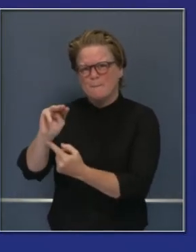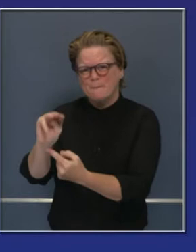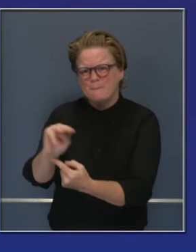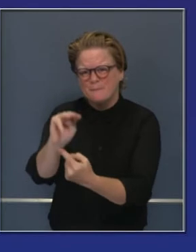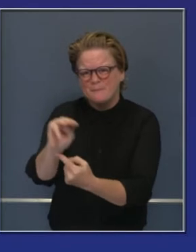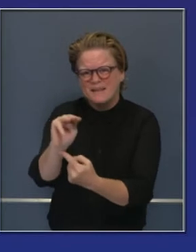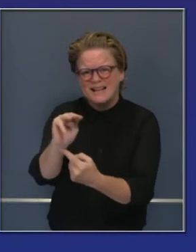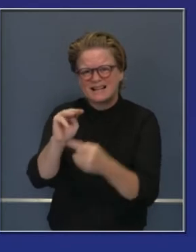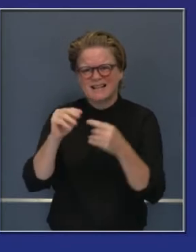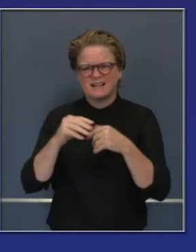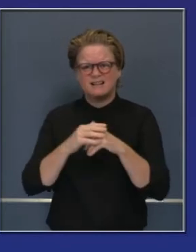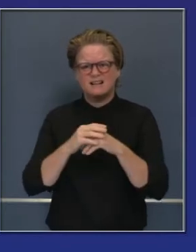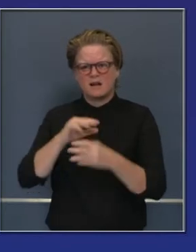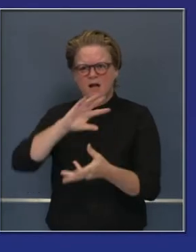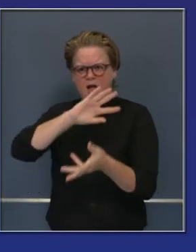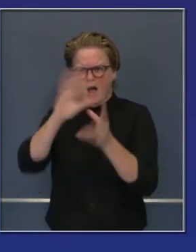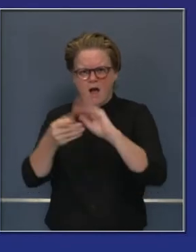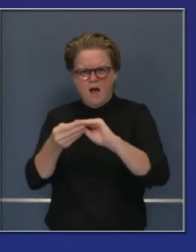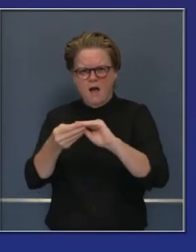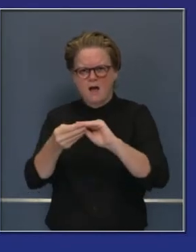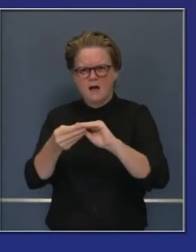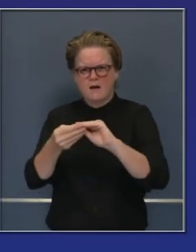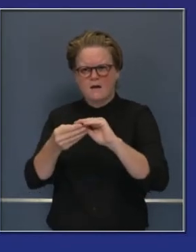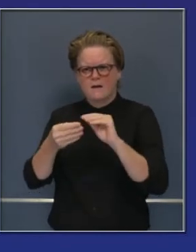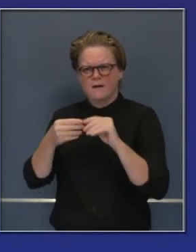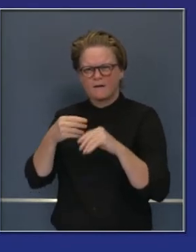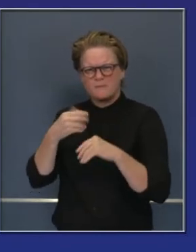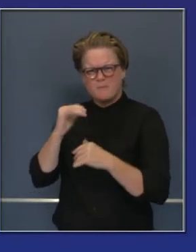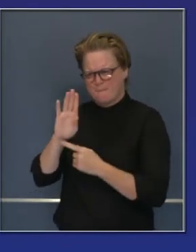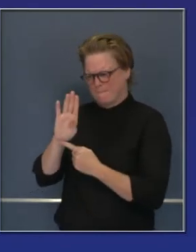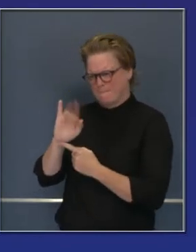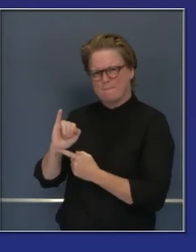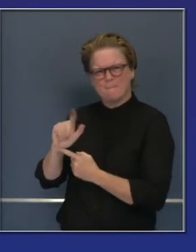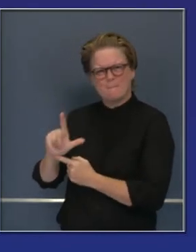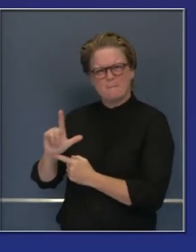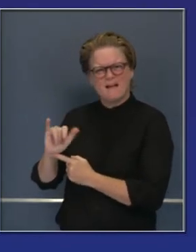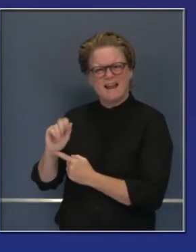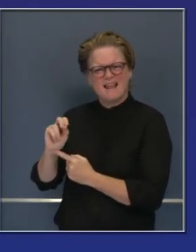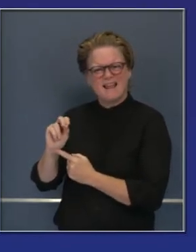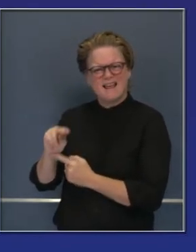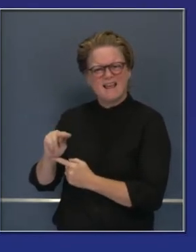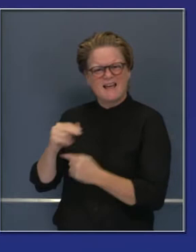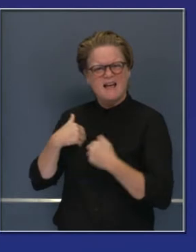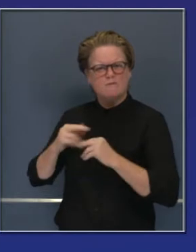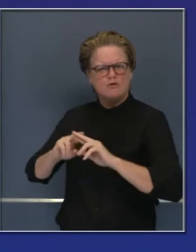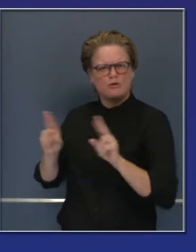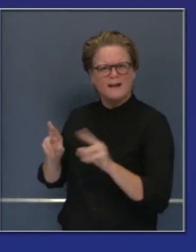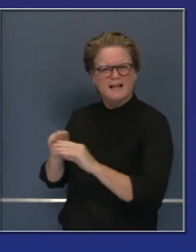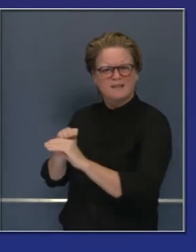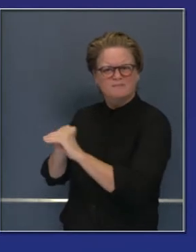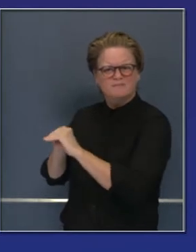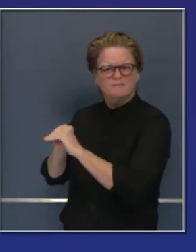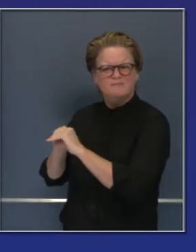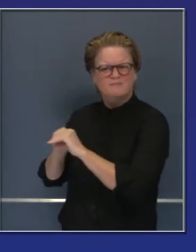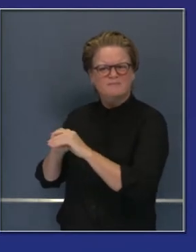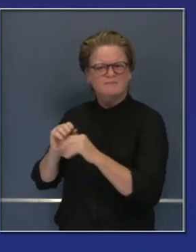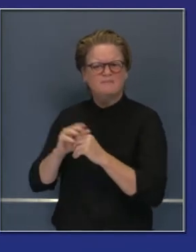522 millones en total, más de medio millón de mascarillas